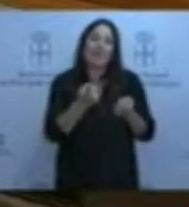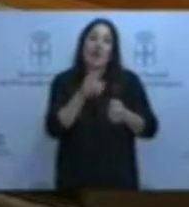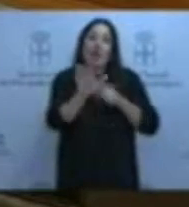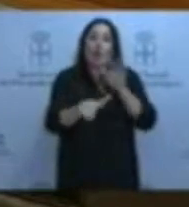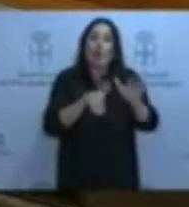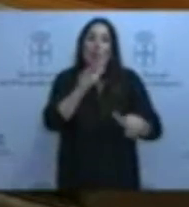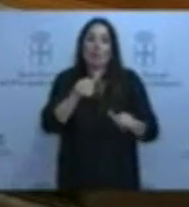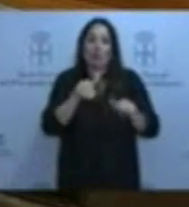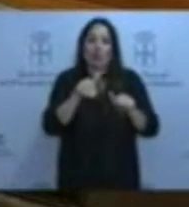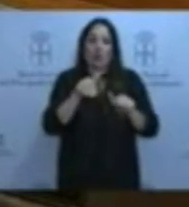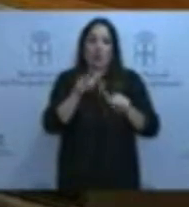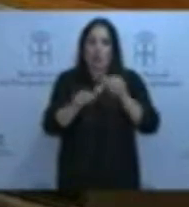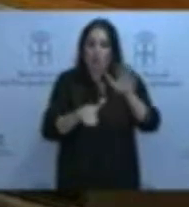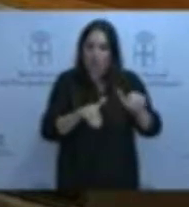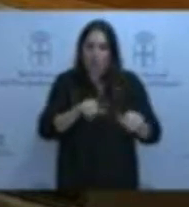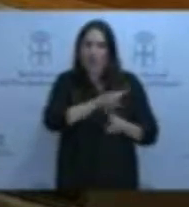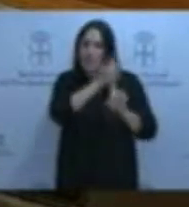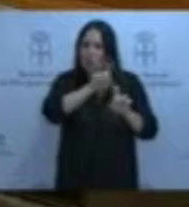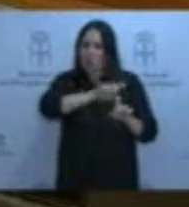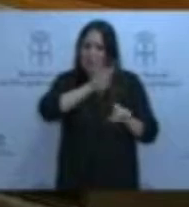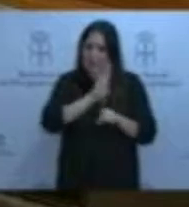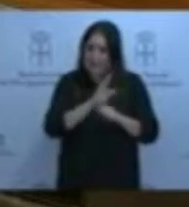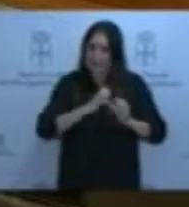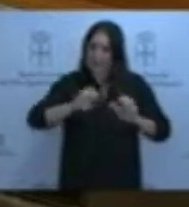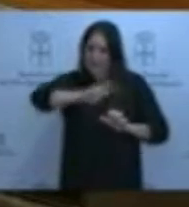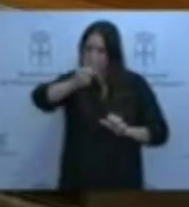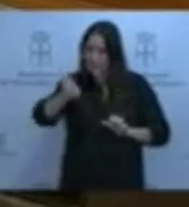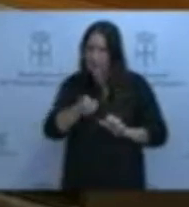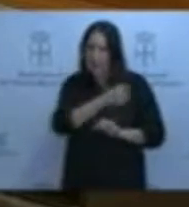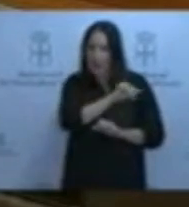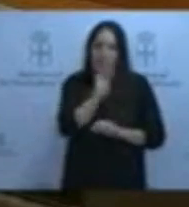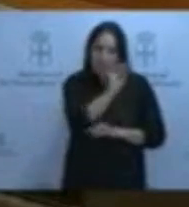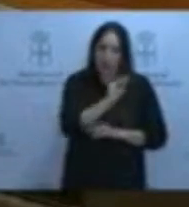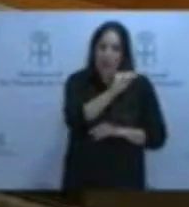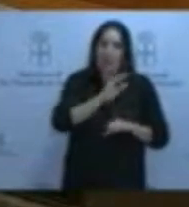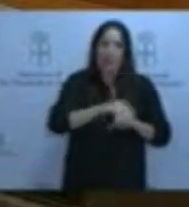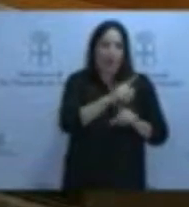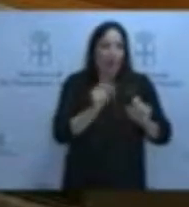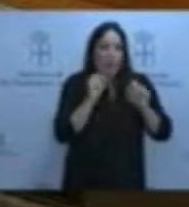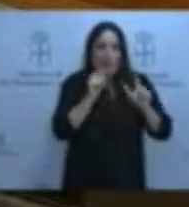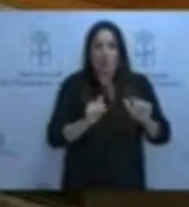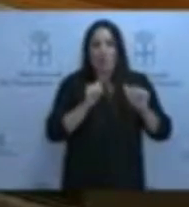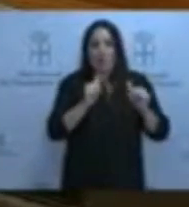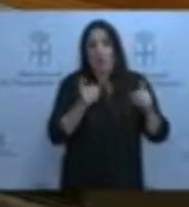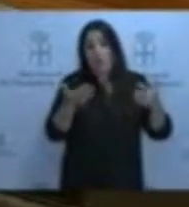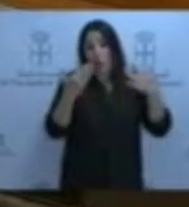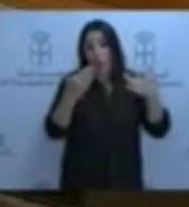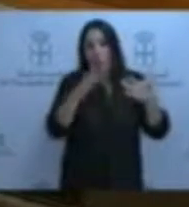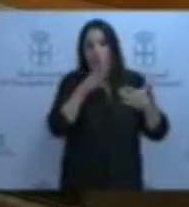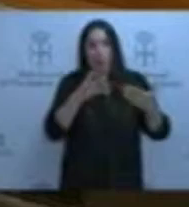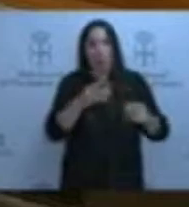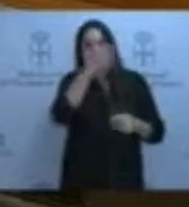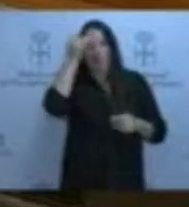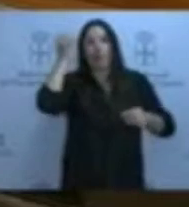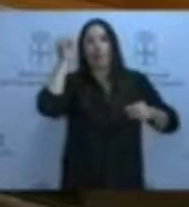manifestación y a varias preguntas parlamentarias también para esconsonarla. Enhorabona por aterrizar, por